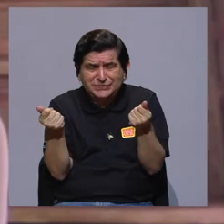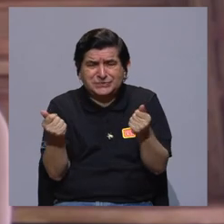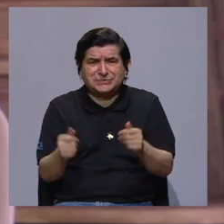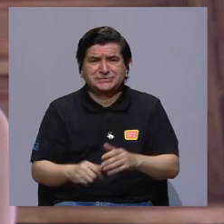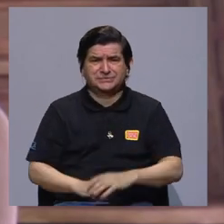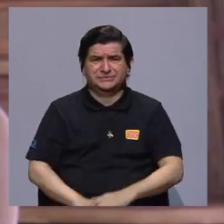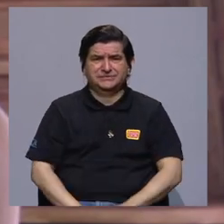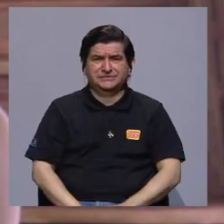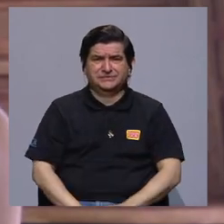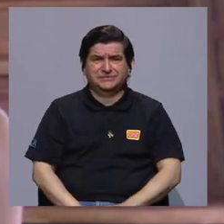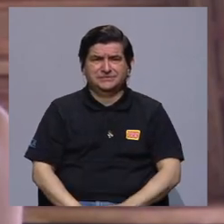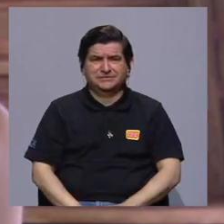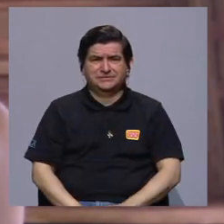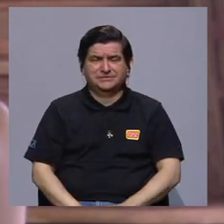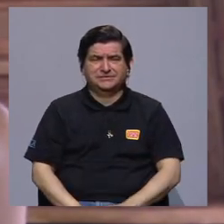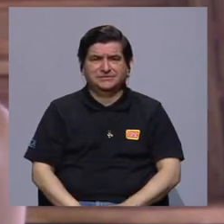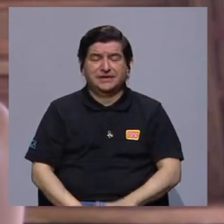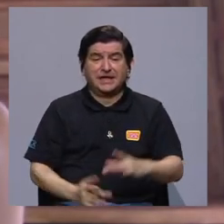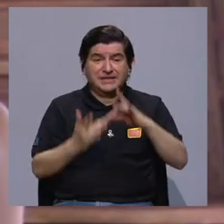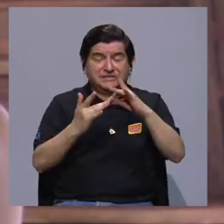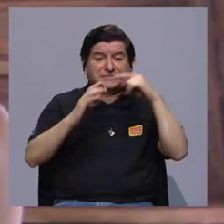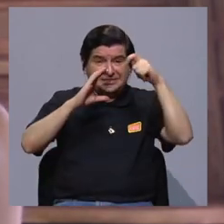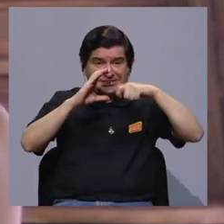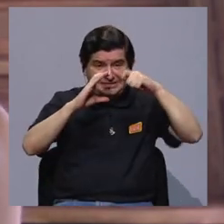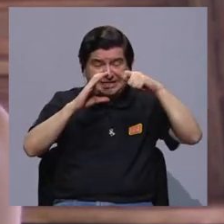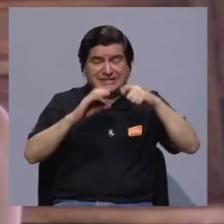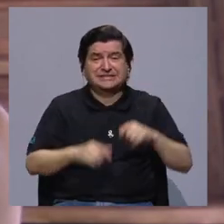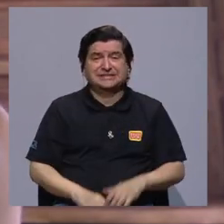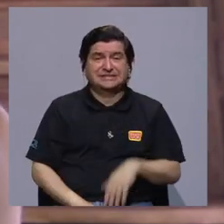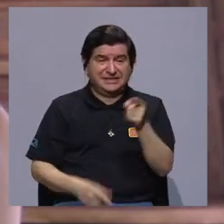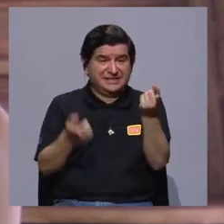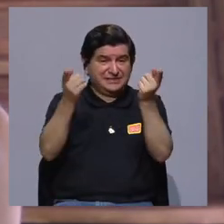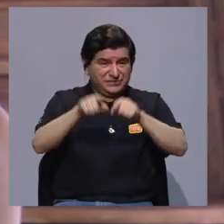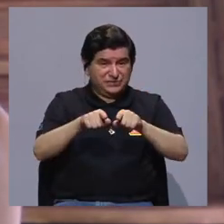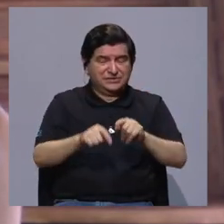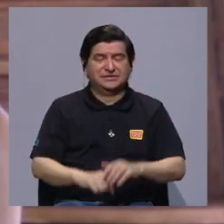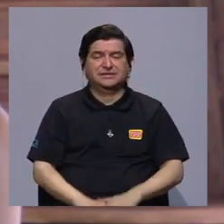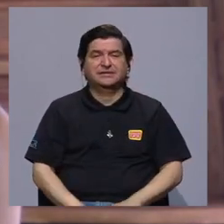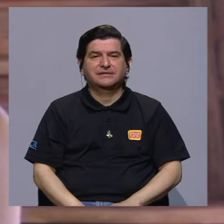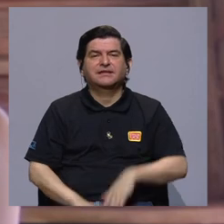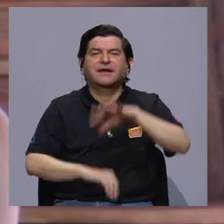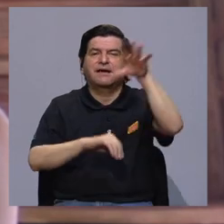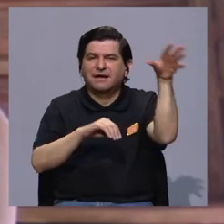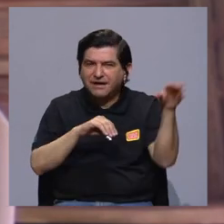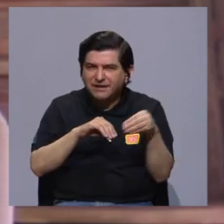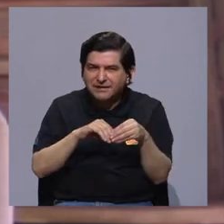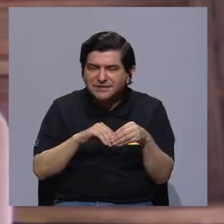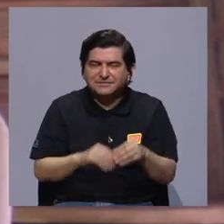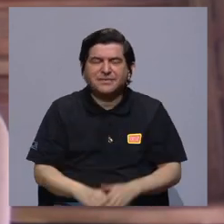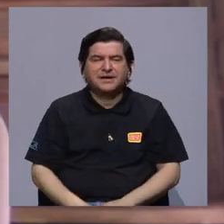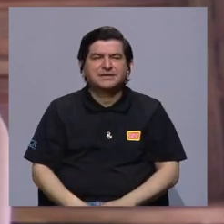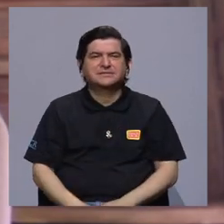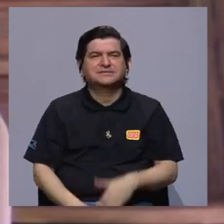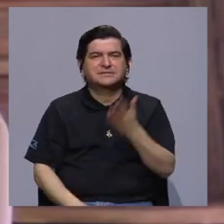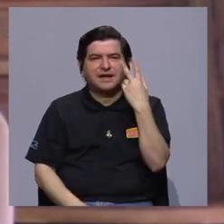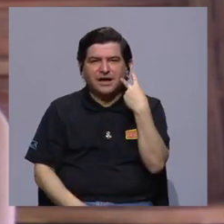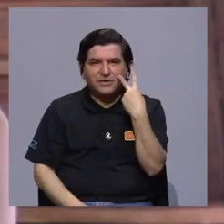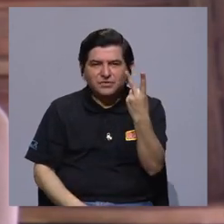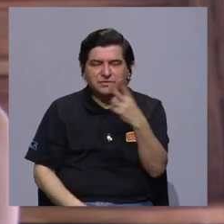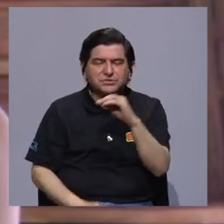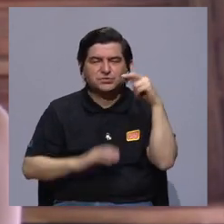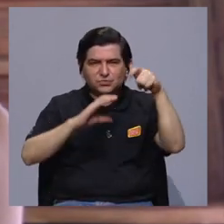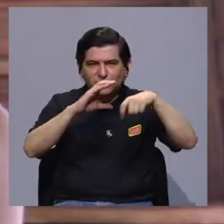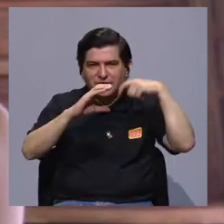producir cine. Eso por un lado. Además que creo que lo